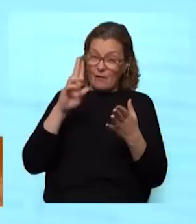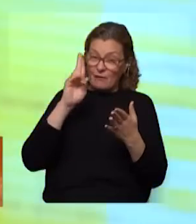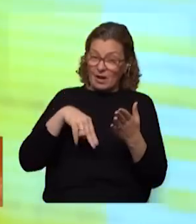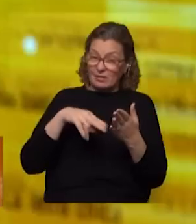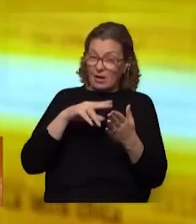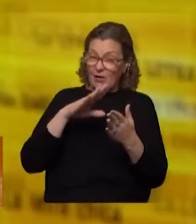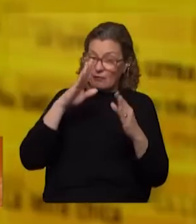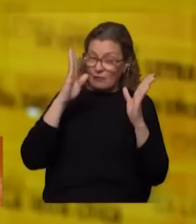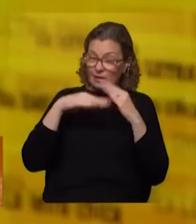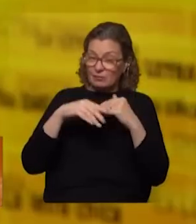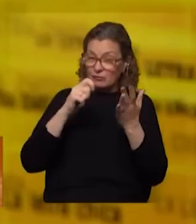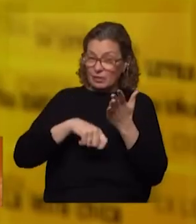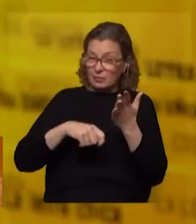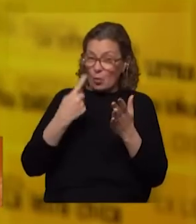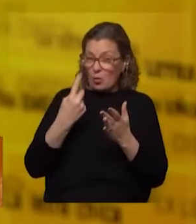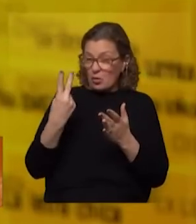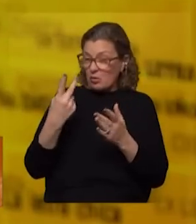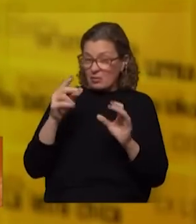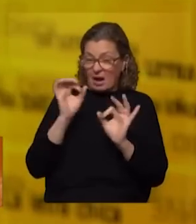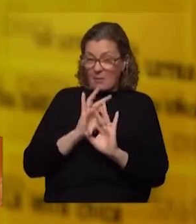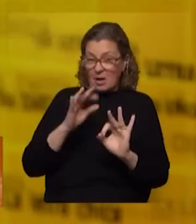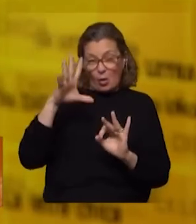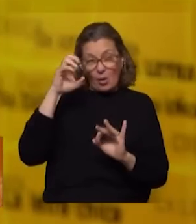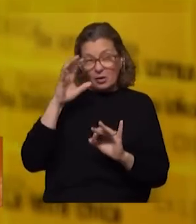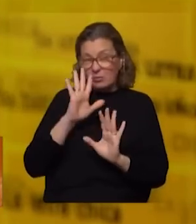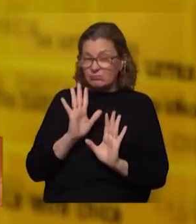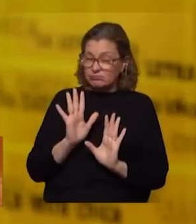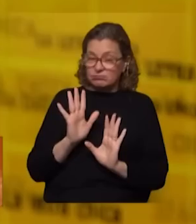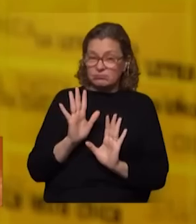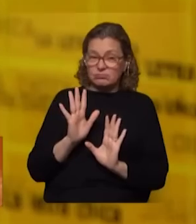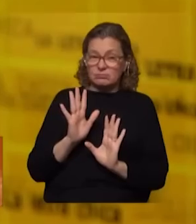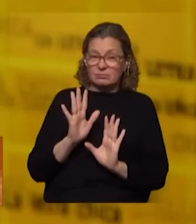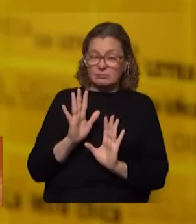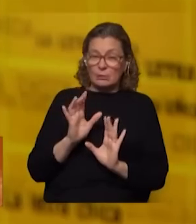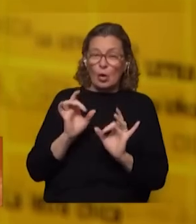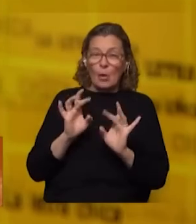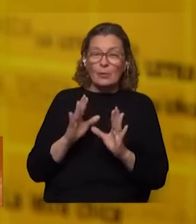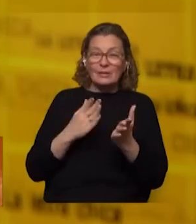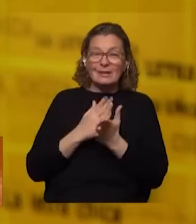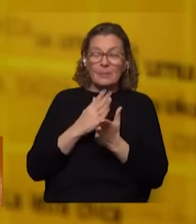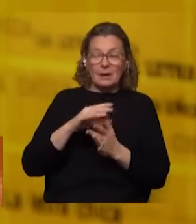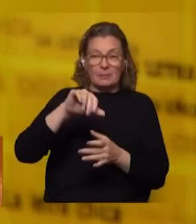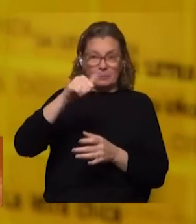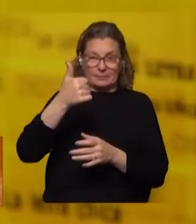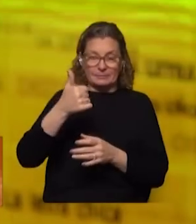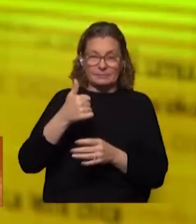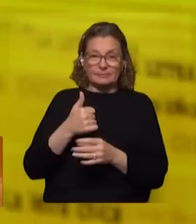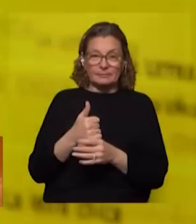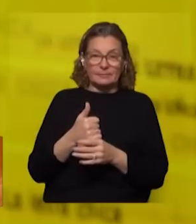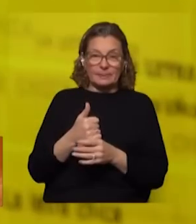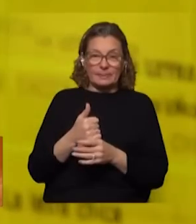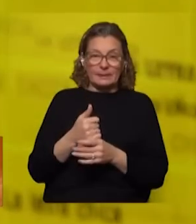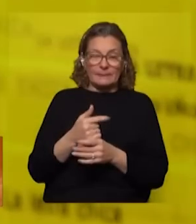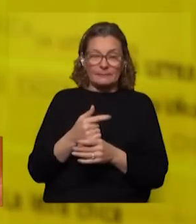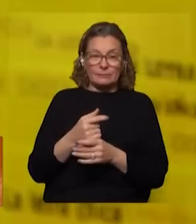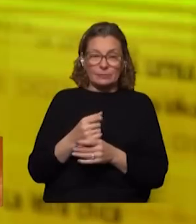dos nada más recolecciones de firmas uno o dos no recuerdo no del todo lo común es que tengan éxito y tampoco